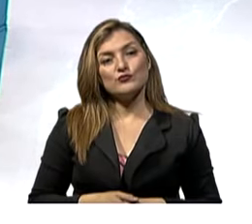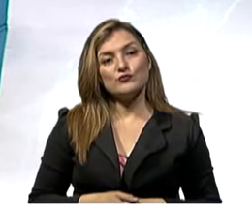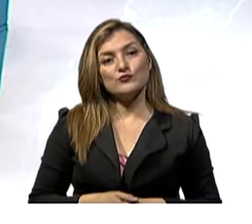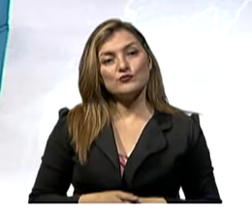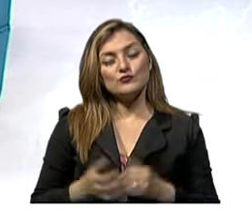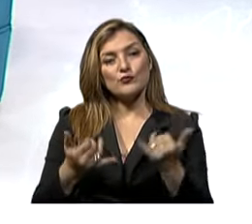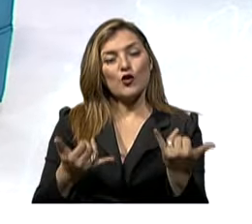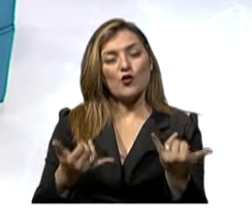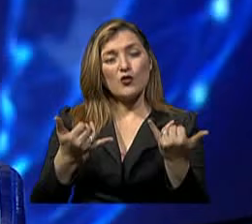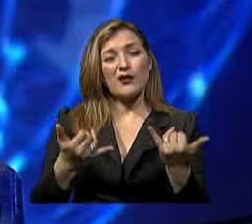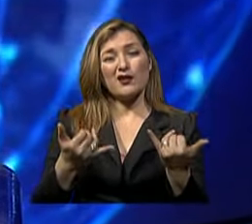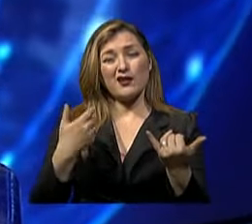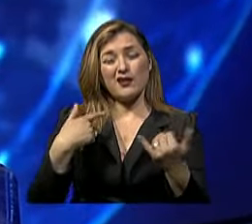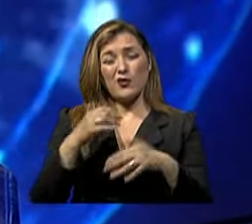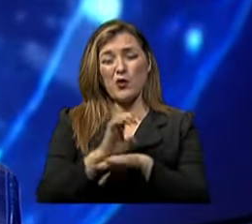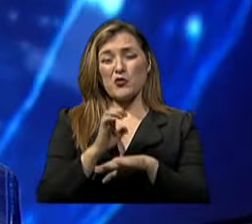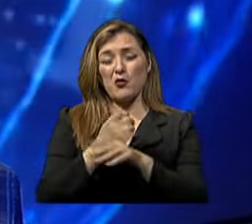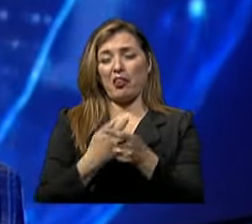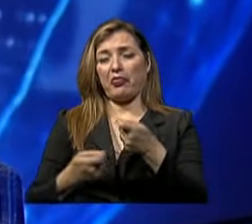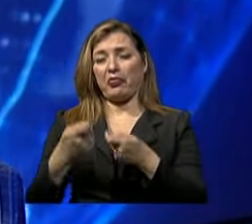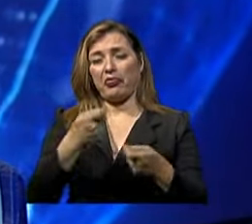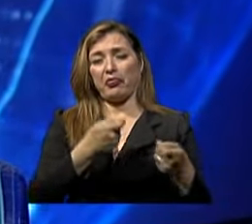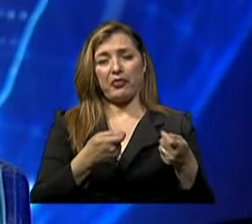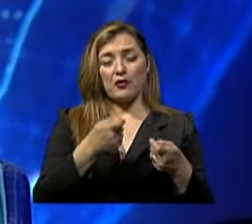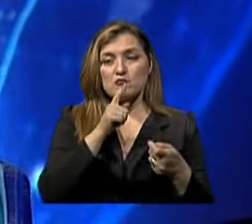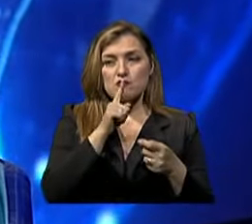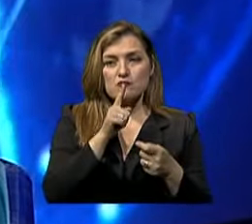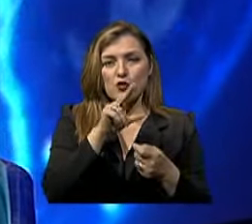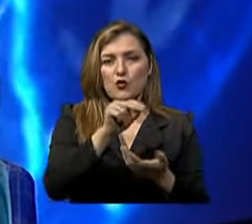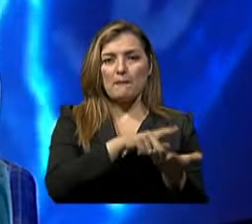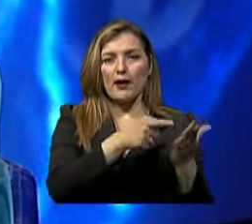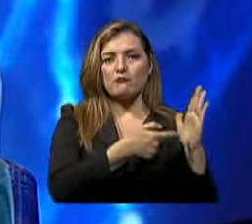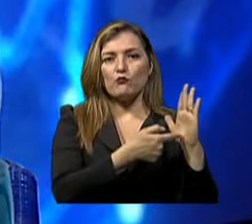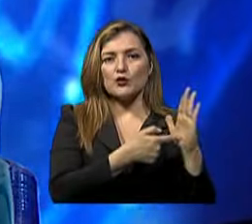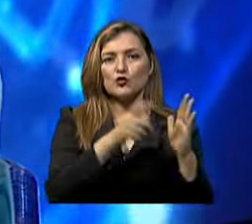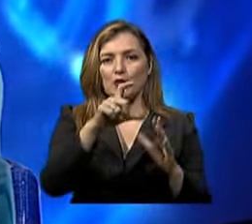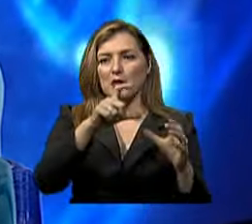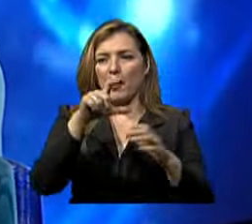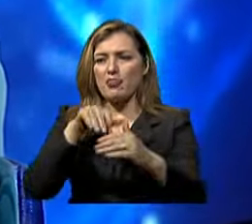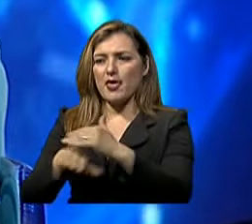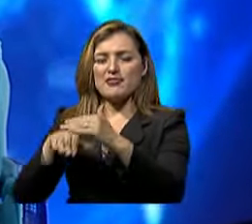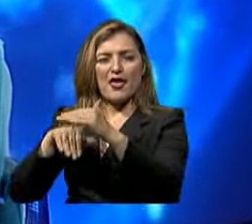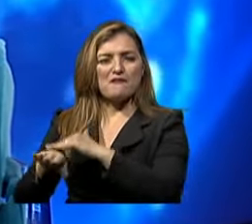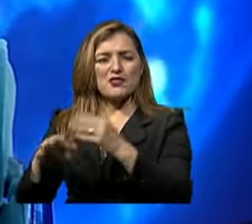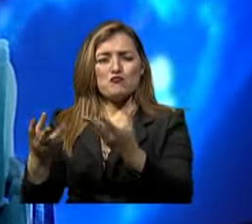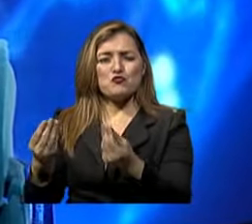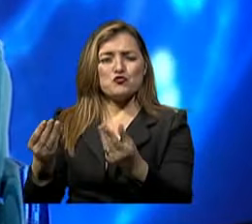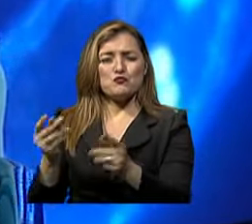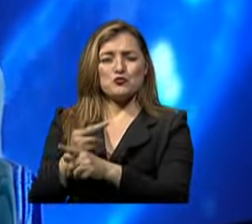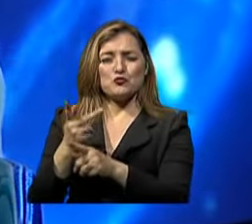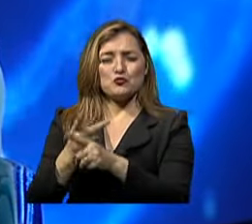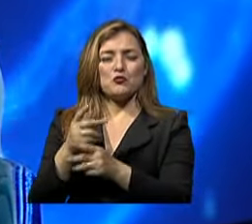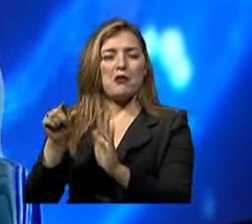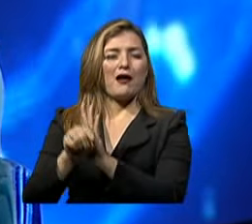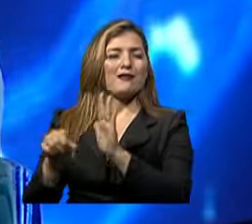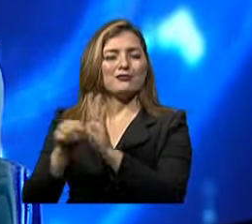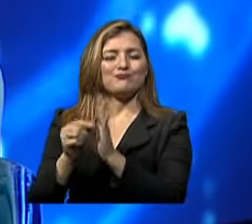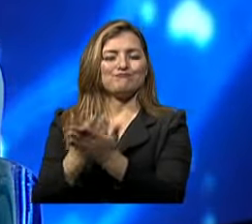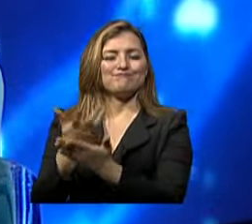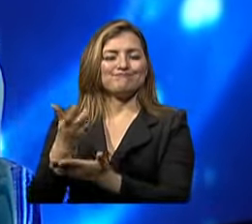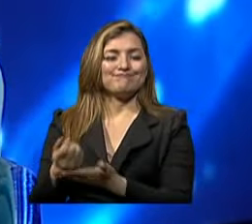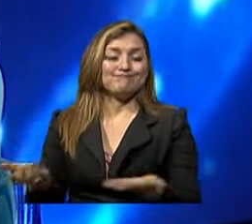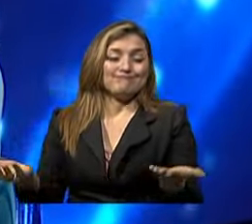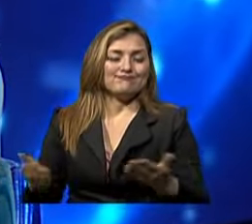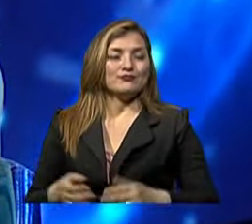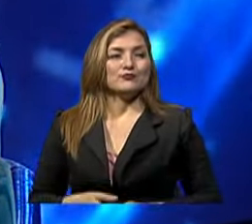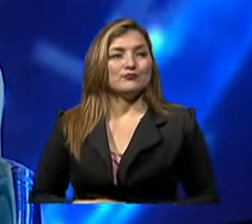tabaco El mercado negro Es muy común En todo lado Es decir Prefiero darles Alternativa Y menos perjudicial Para que obviamente Pues pueda dejar de